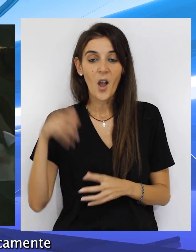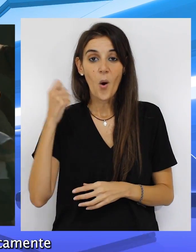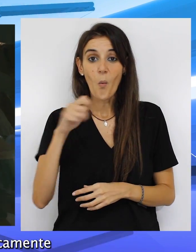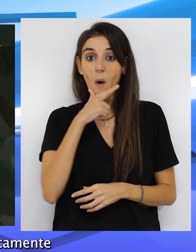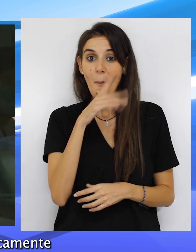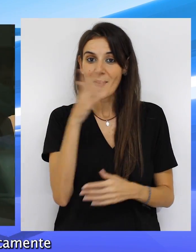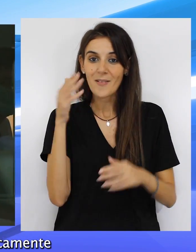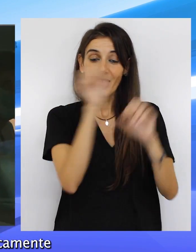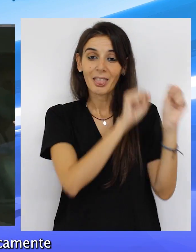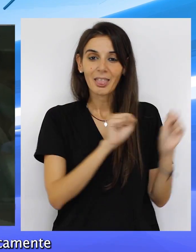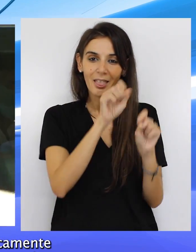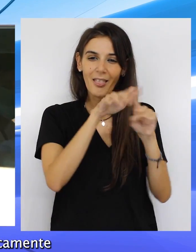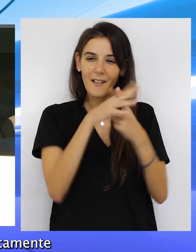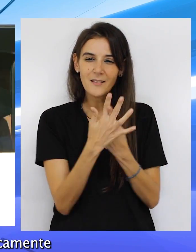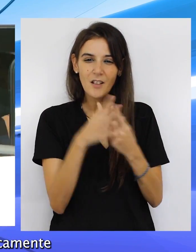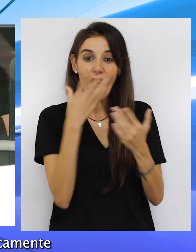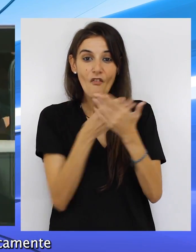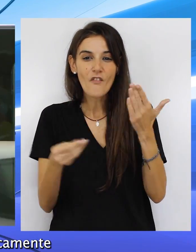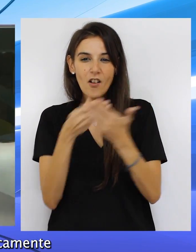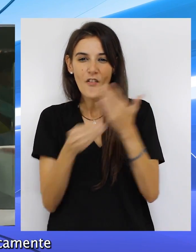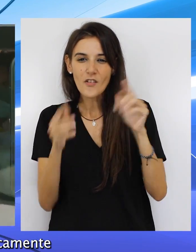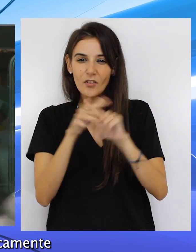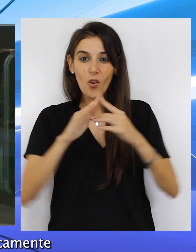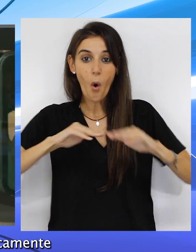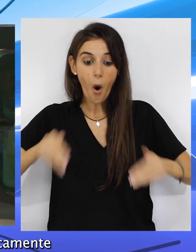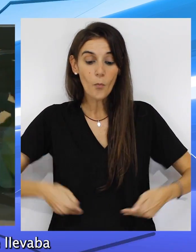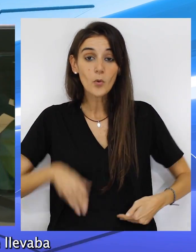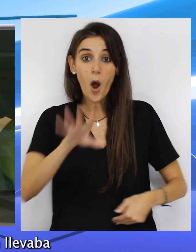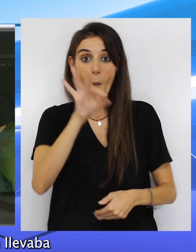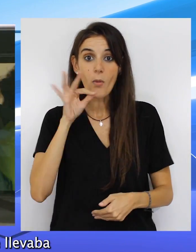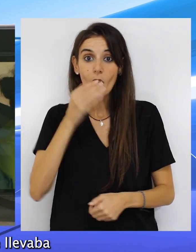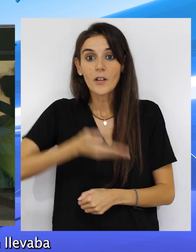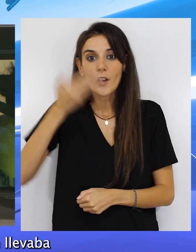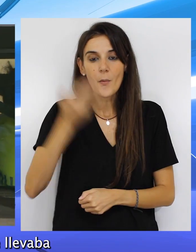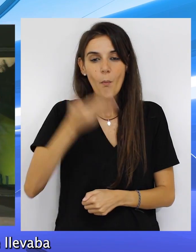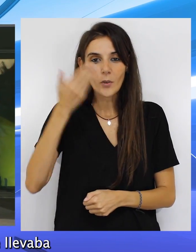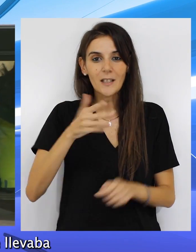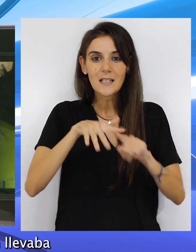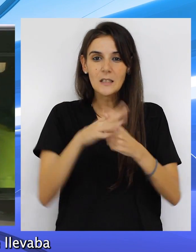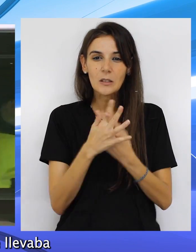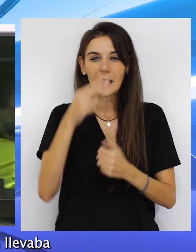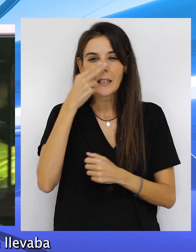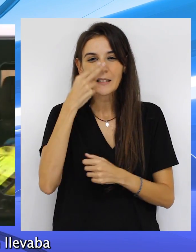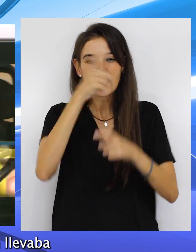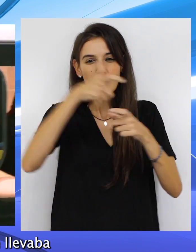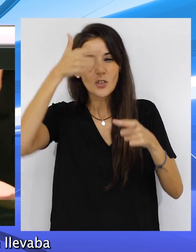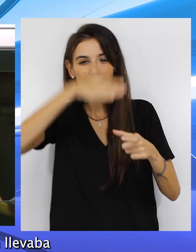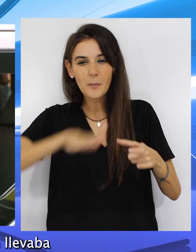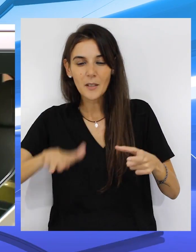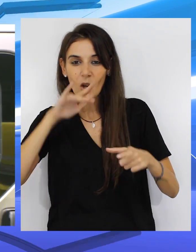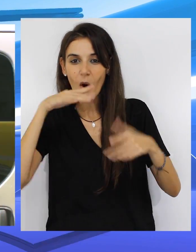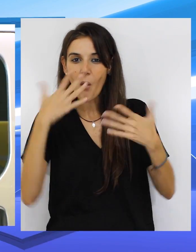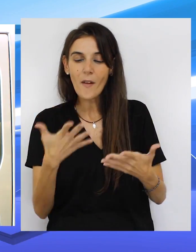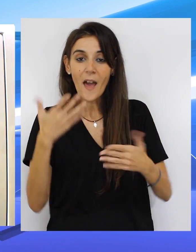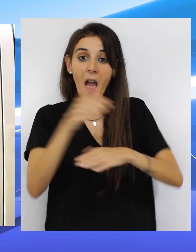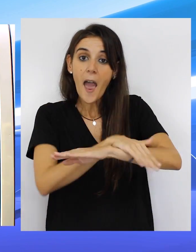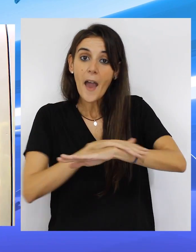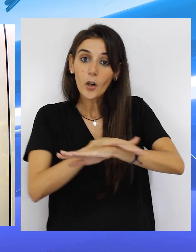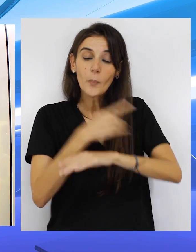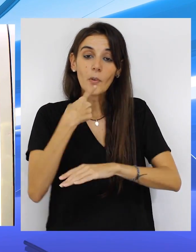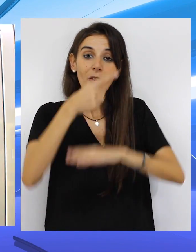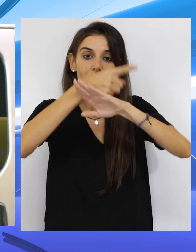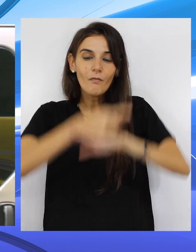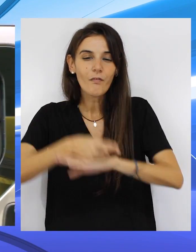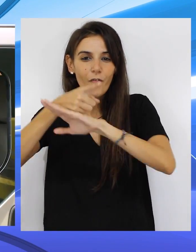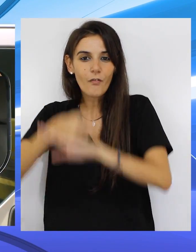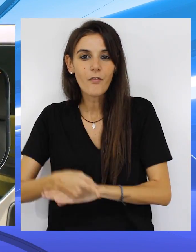Juan Vivas defiende que jurídicamente el intento fallido de retorno era una opción válida y que se llevaba a cabo en interés del menor. Aún así, el